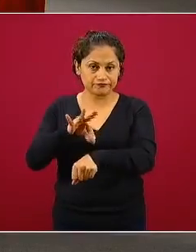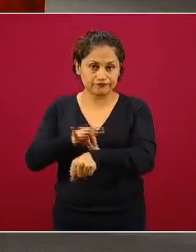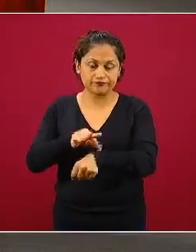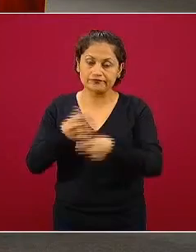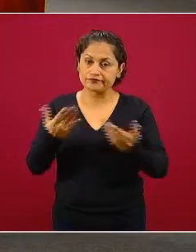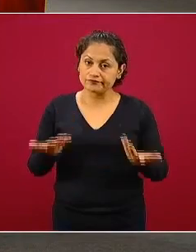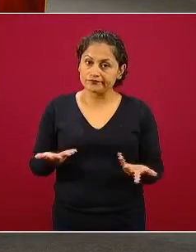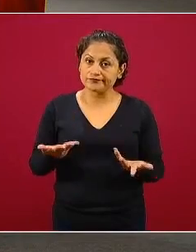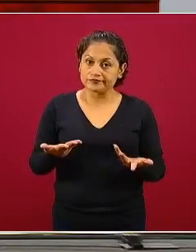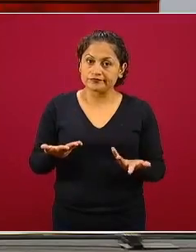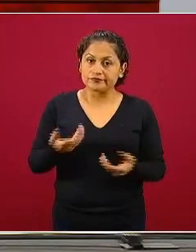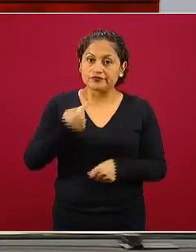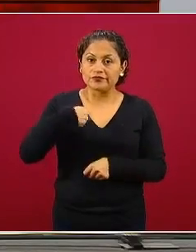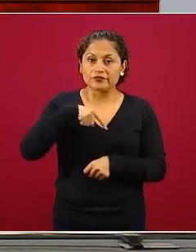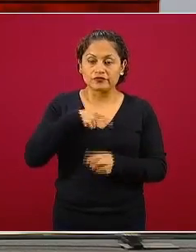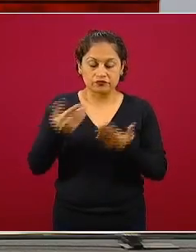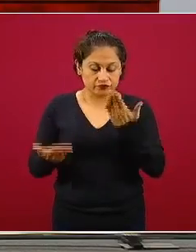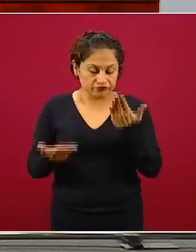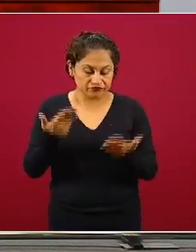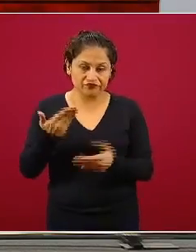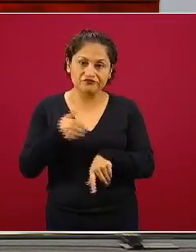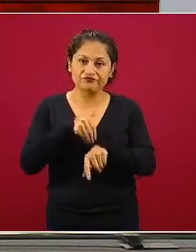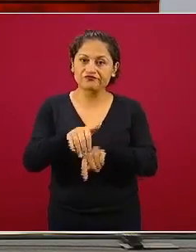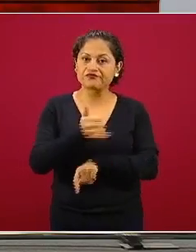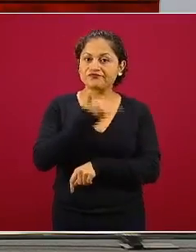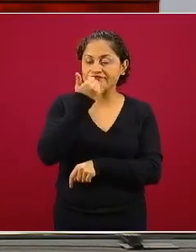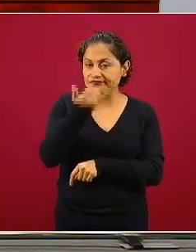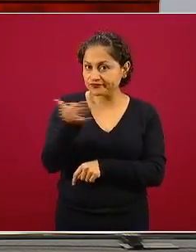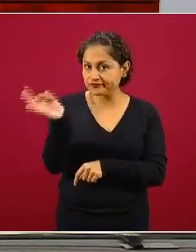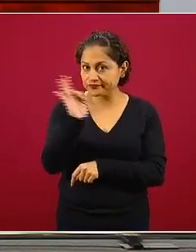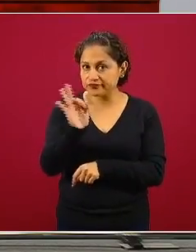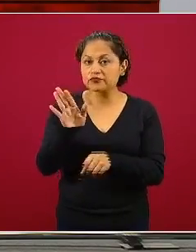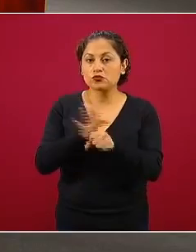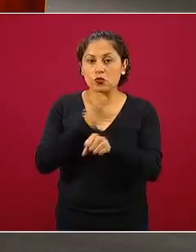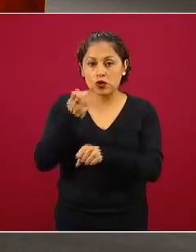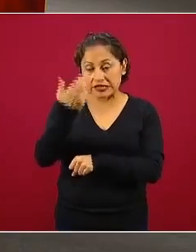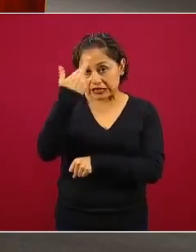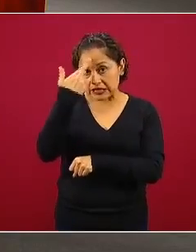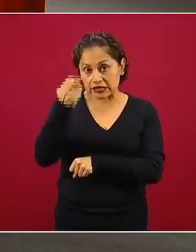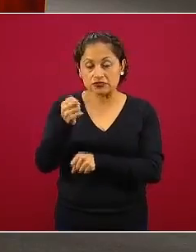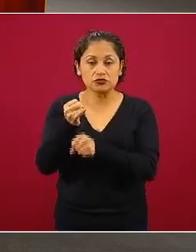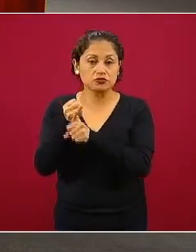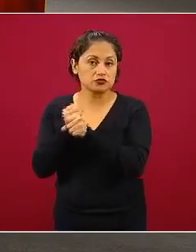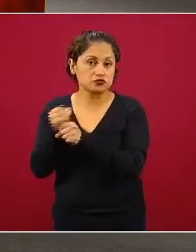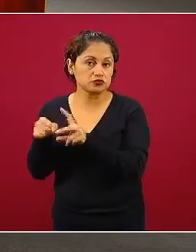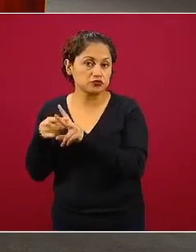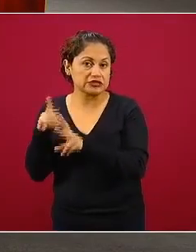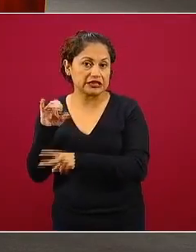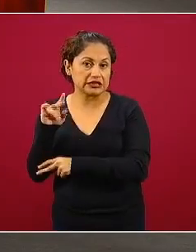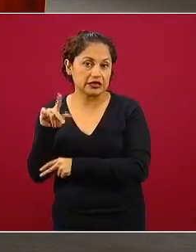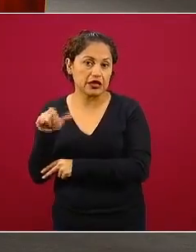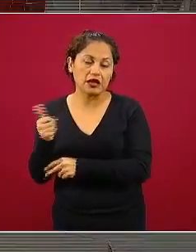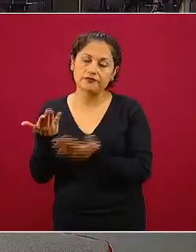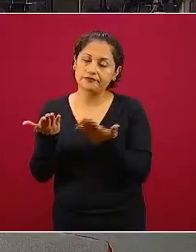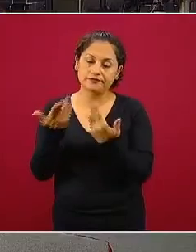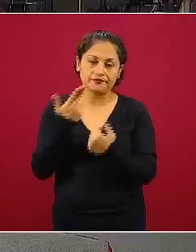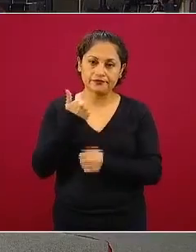tenemos una perturbación estas son algunas de las razones metodológicas la de